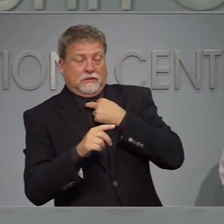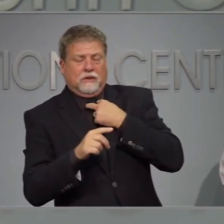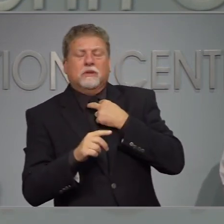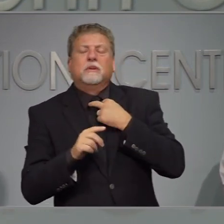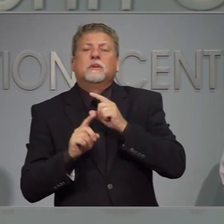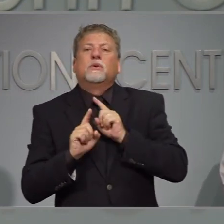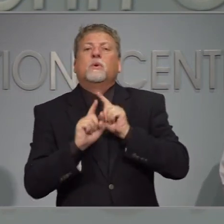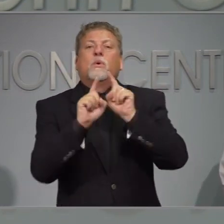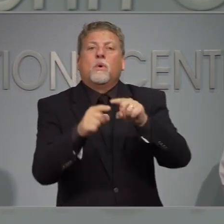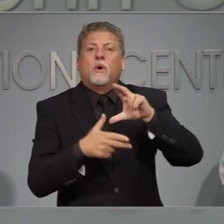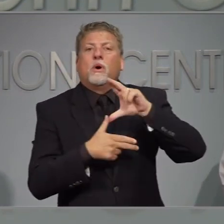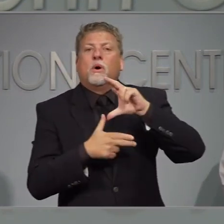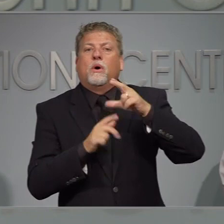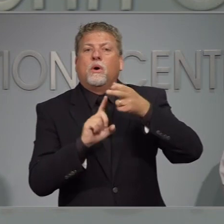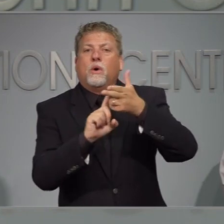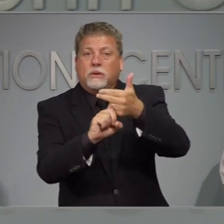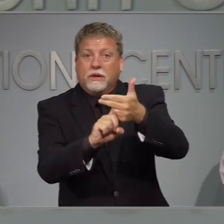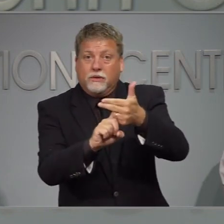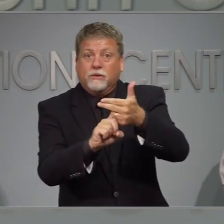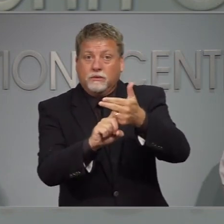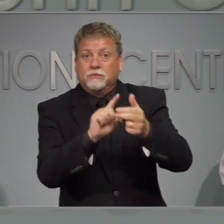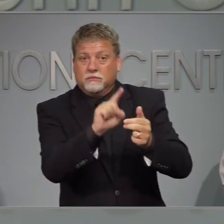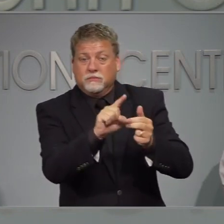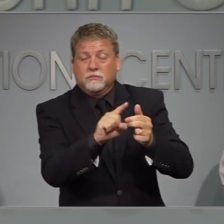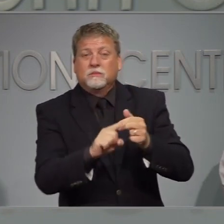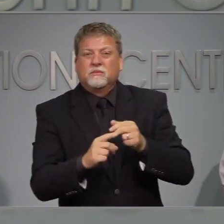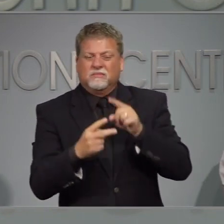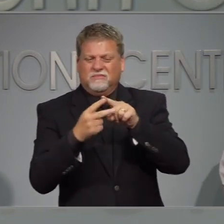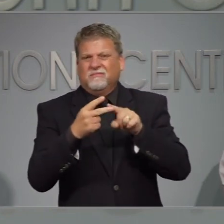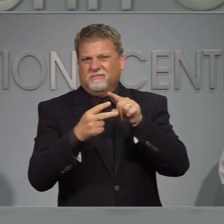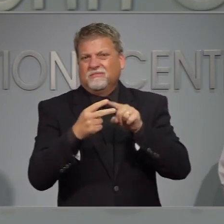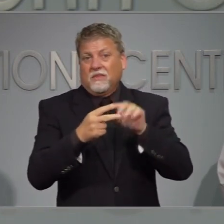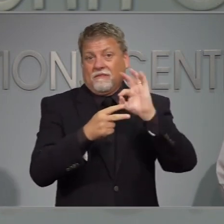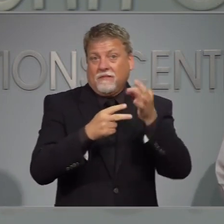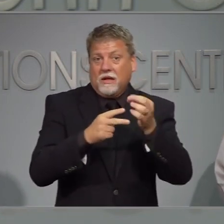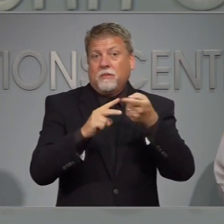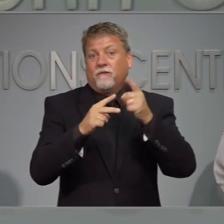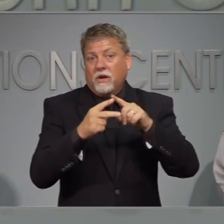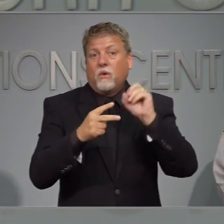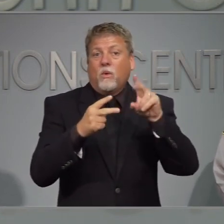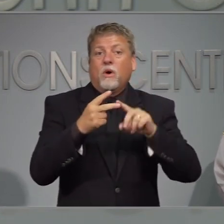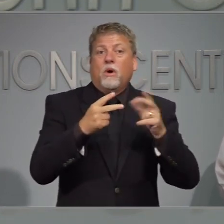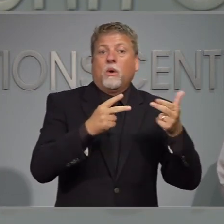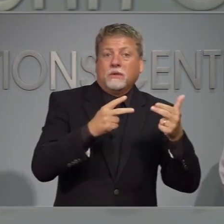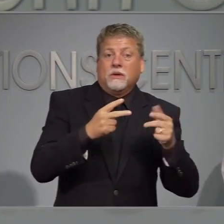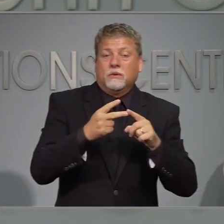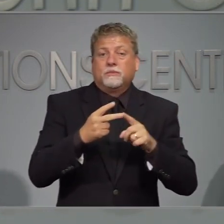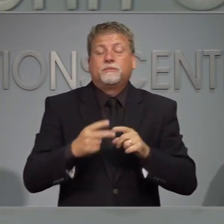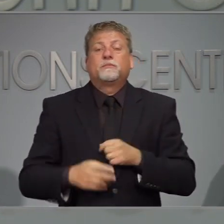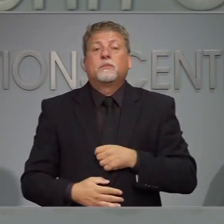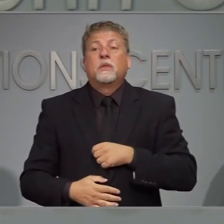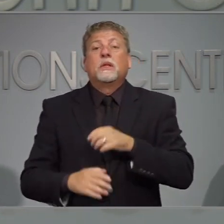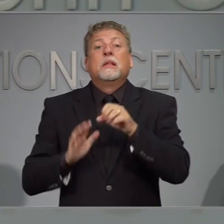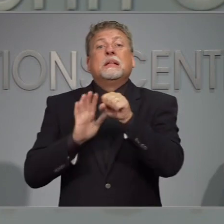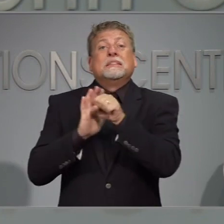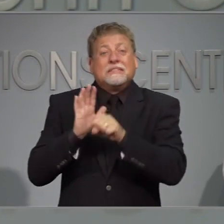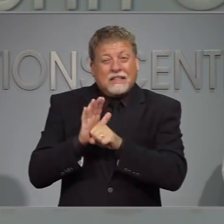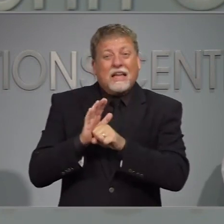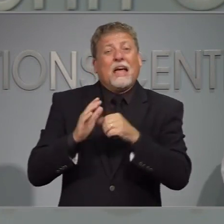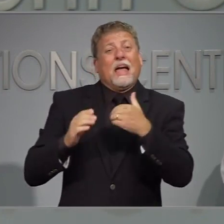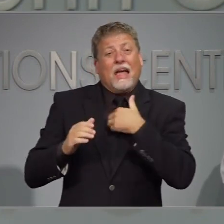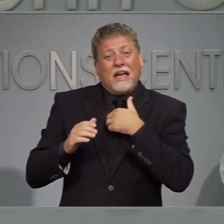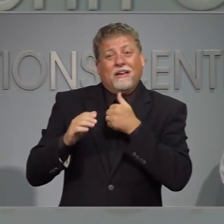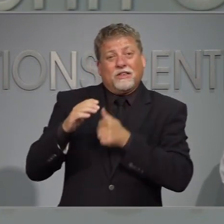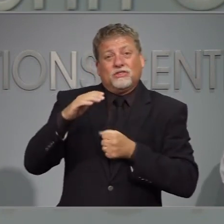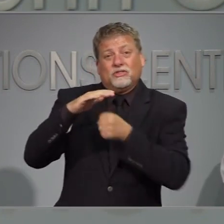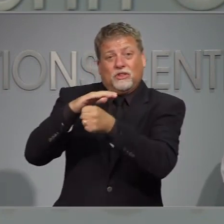vayan a un hotel. Estas son las primeras dos opciones. El estado va a coordinar albergues para aquellos que necesitan